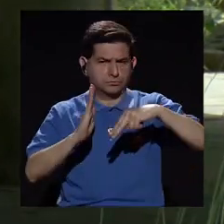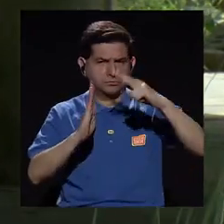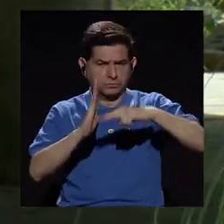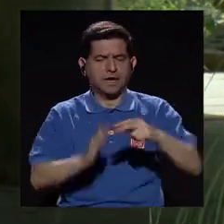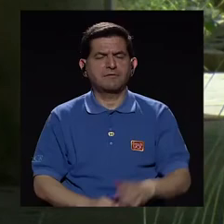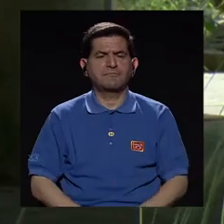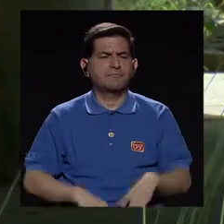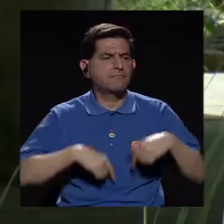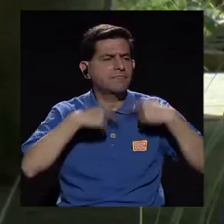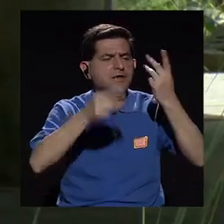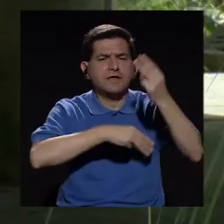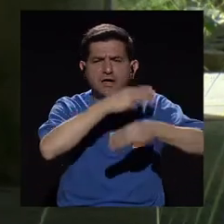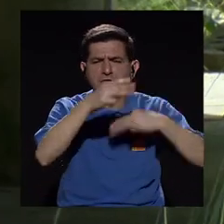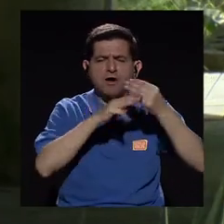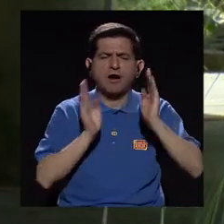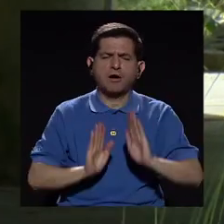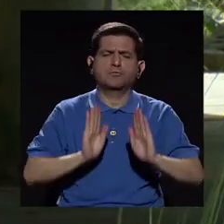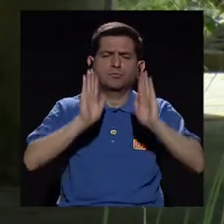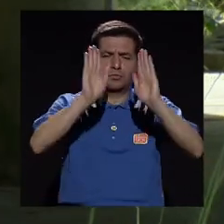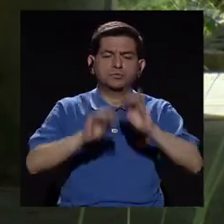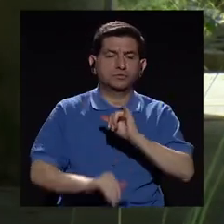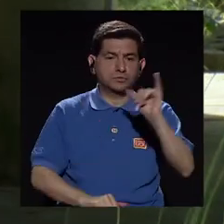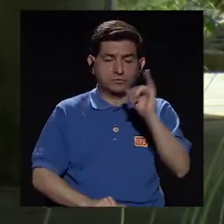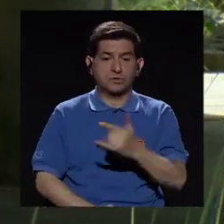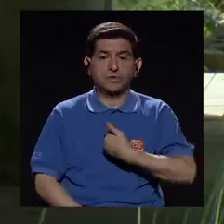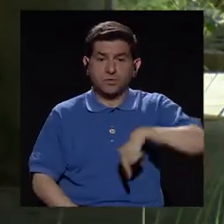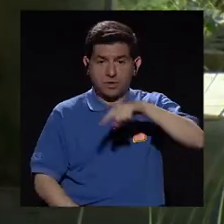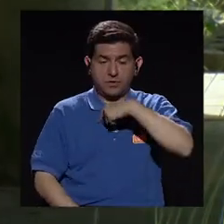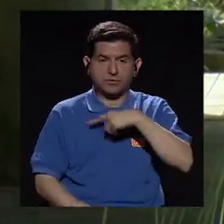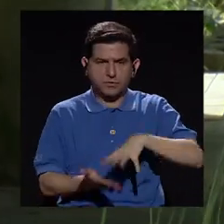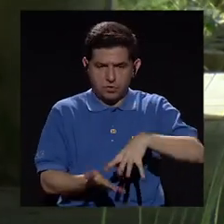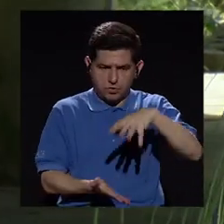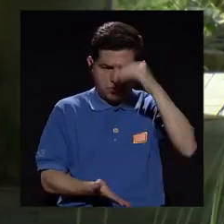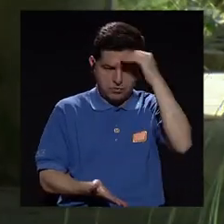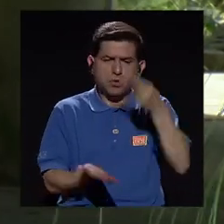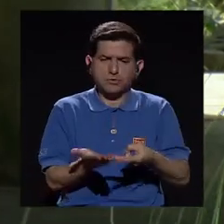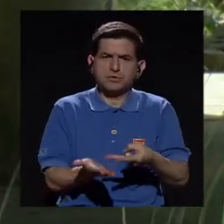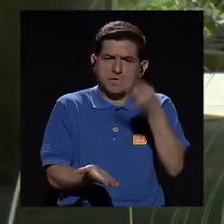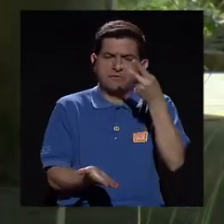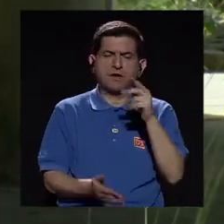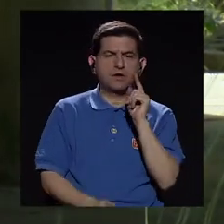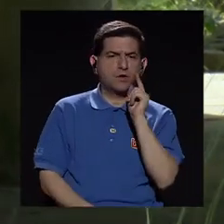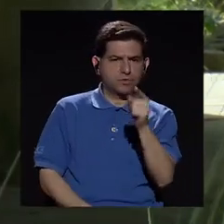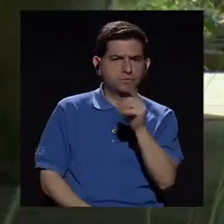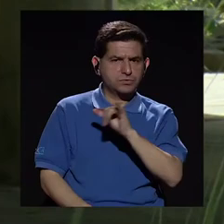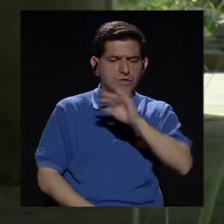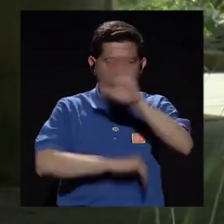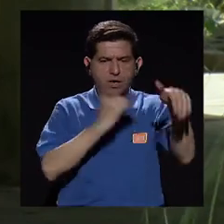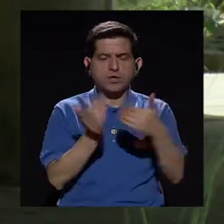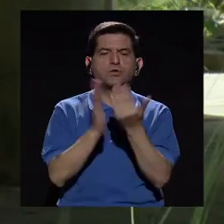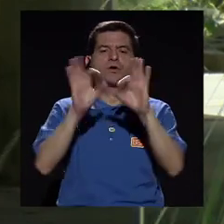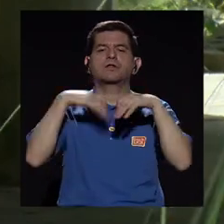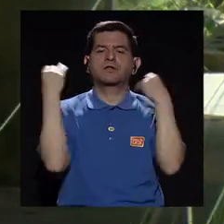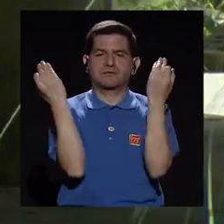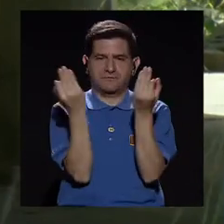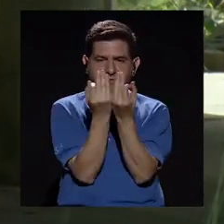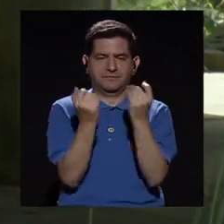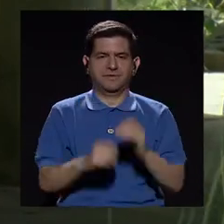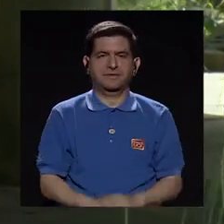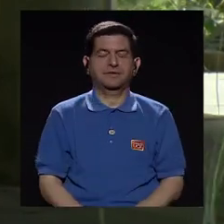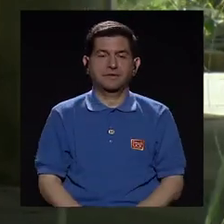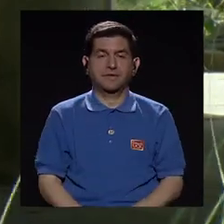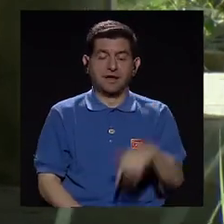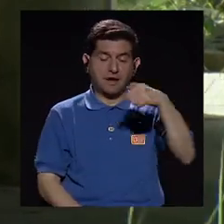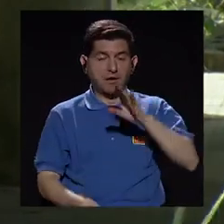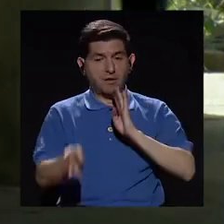lectura porque nos adentra a mundos maravillosos y sin duda también nos trae aprendizajes muy valiosos para usted y para toda su familia. Y